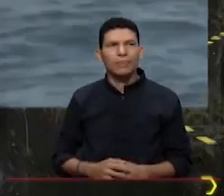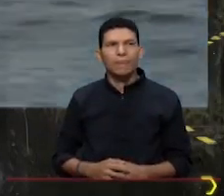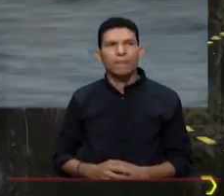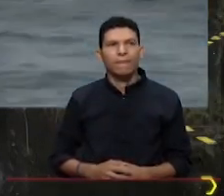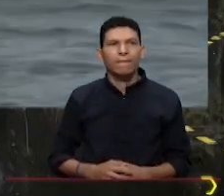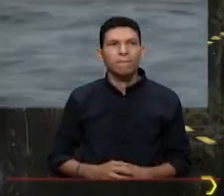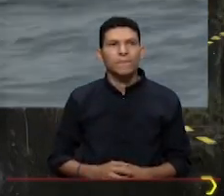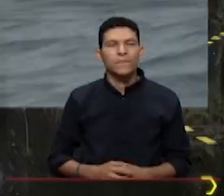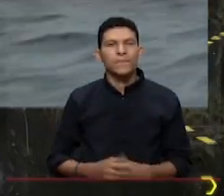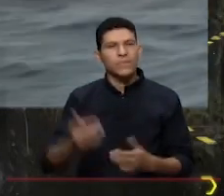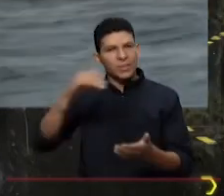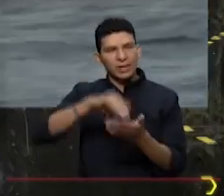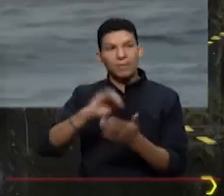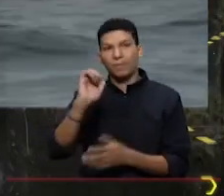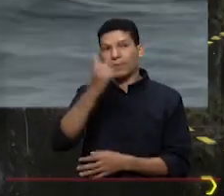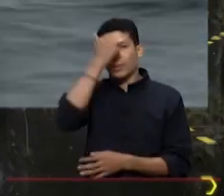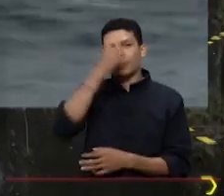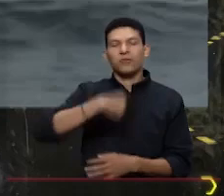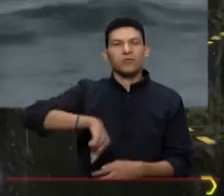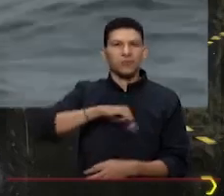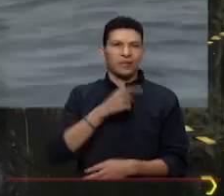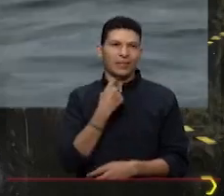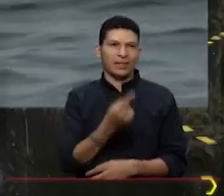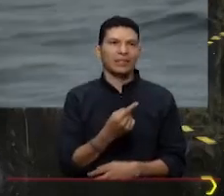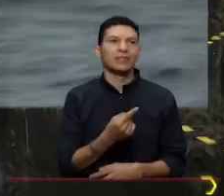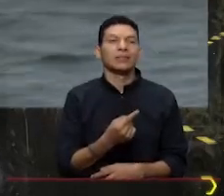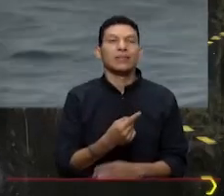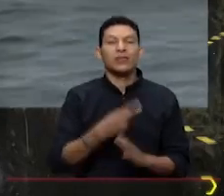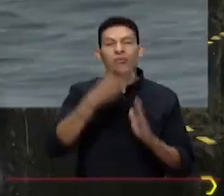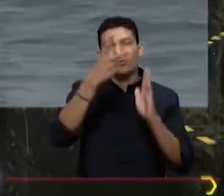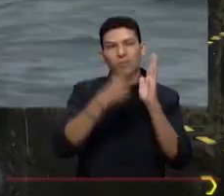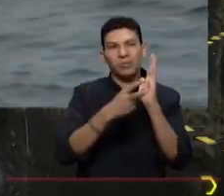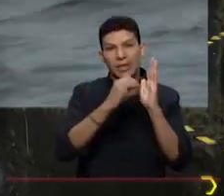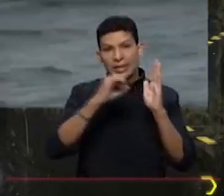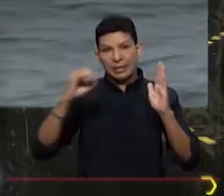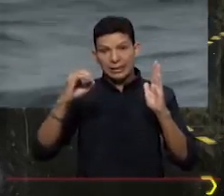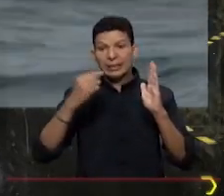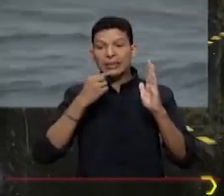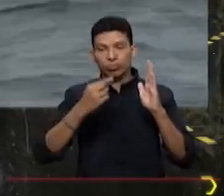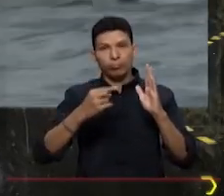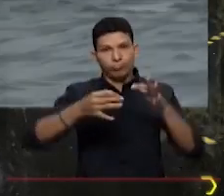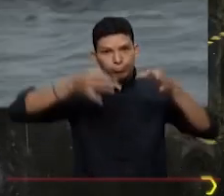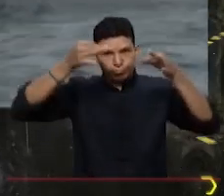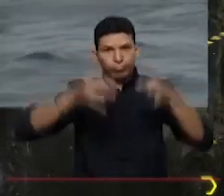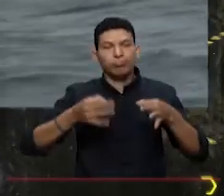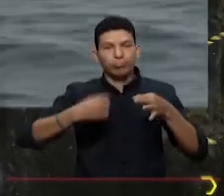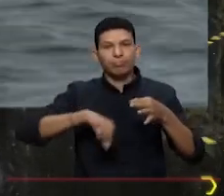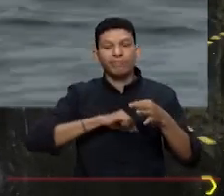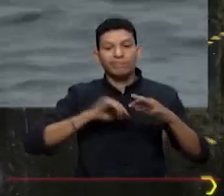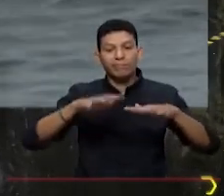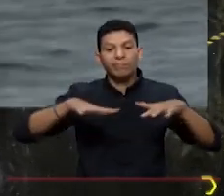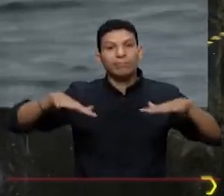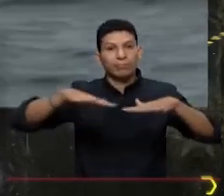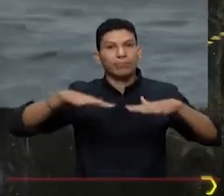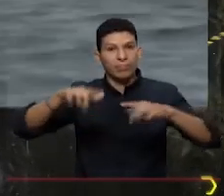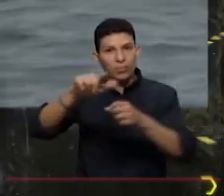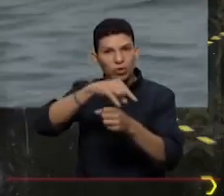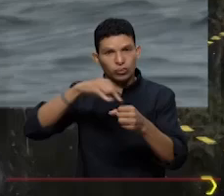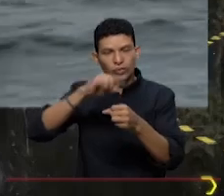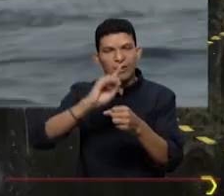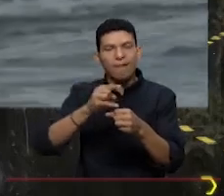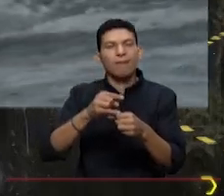Bueno, volvamos al principio. Les dije que teníamos, desde el 2000 que nos dijeron que tenemos unas unidades ambientales costeras, en el